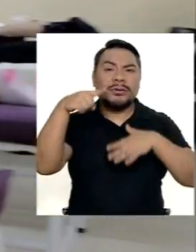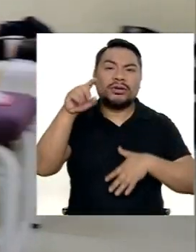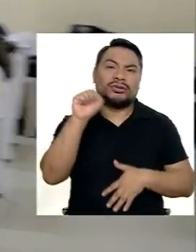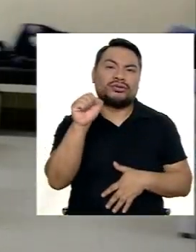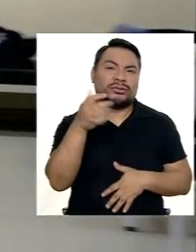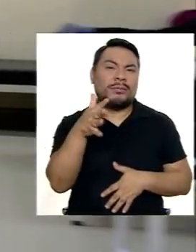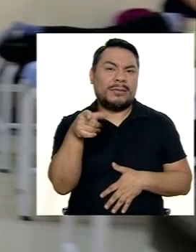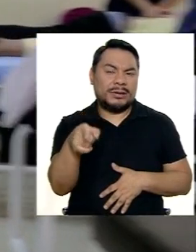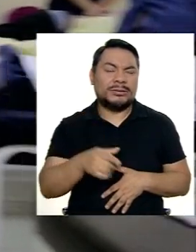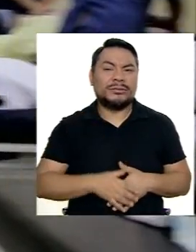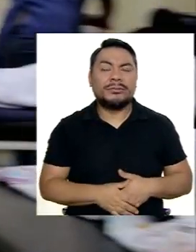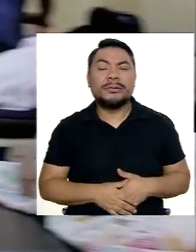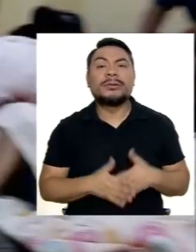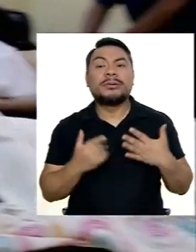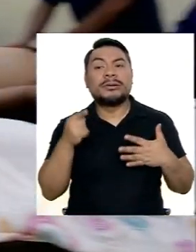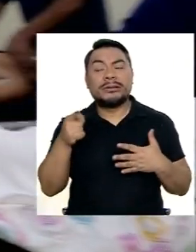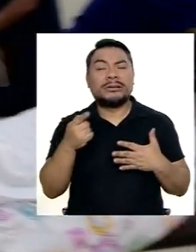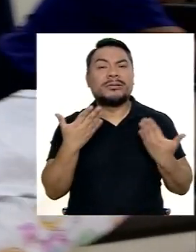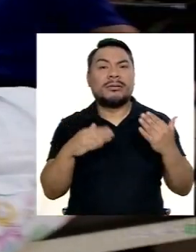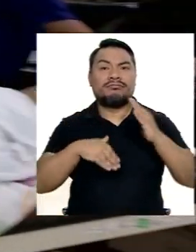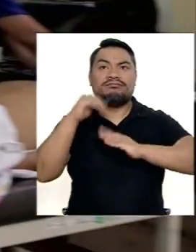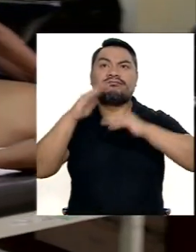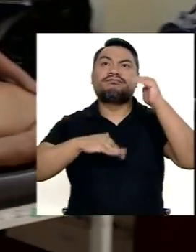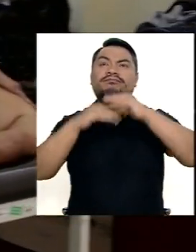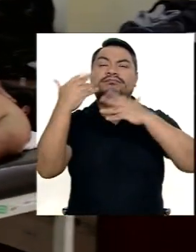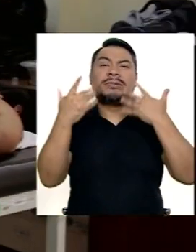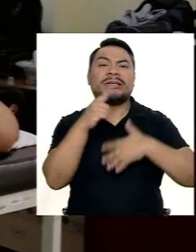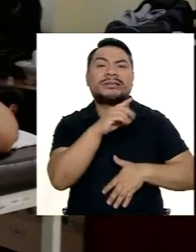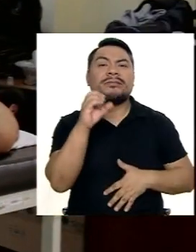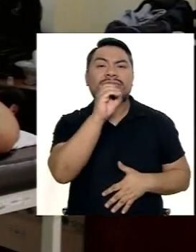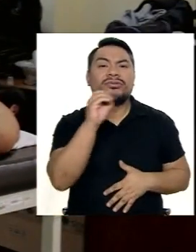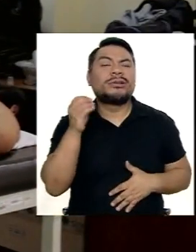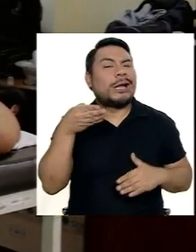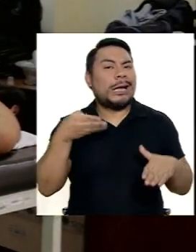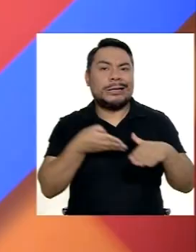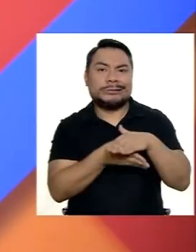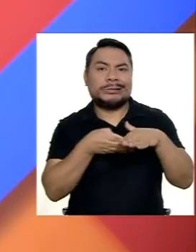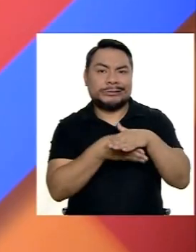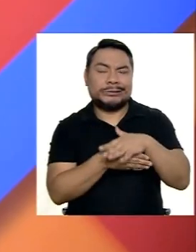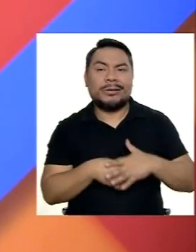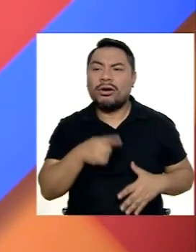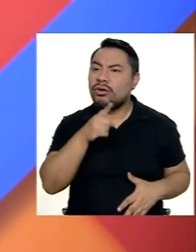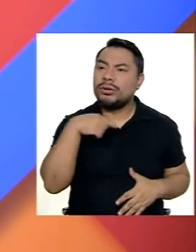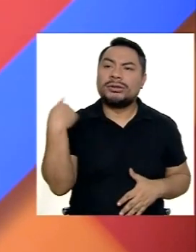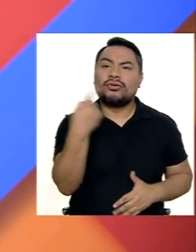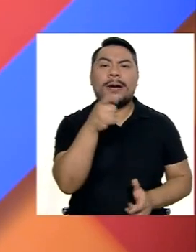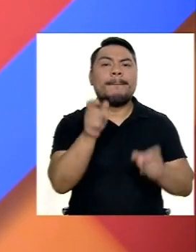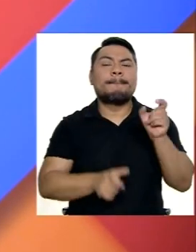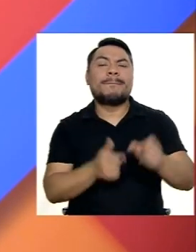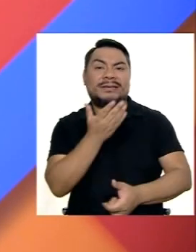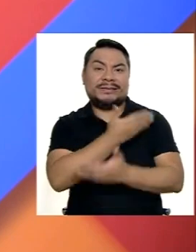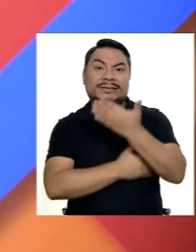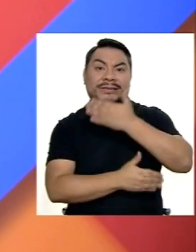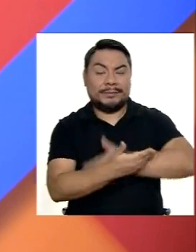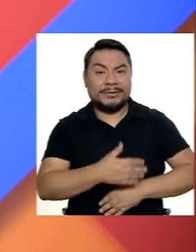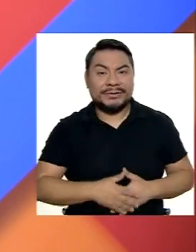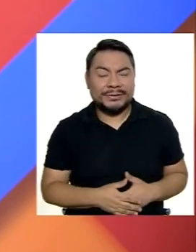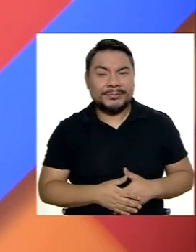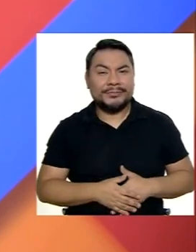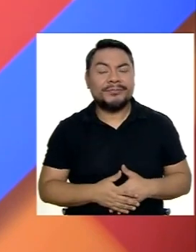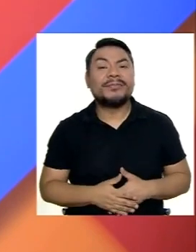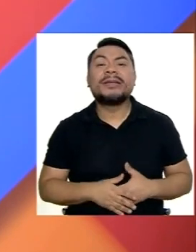Aproximadamente Con una infraestructura 100% accesible Para todas las personas Con discapacidad